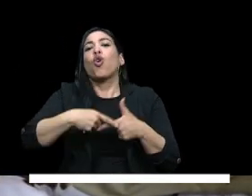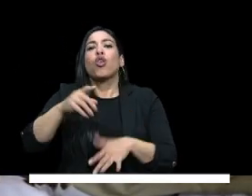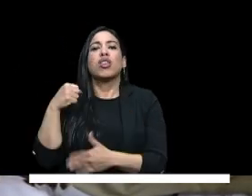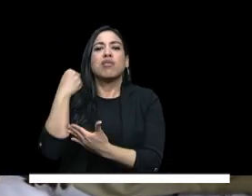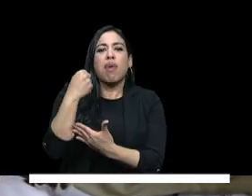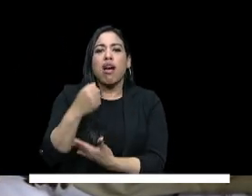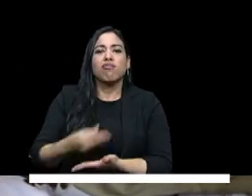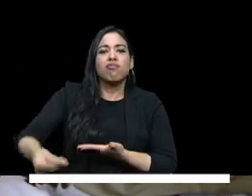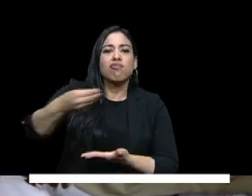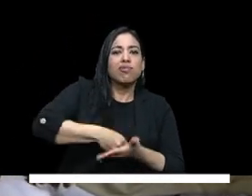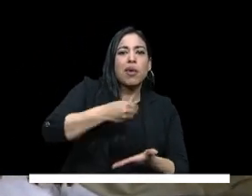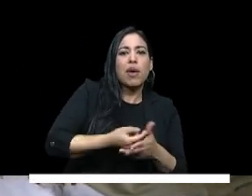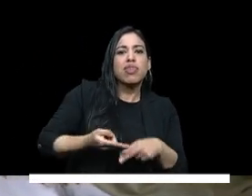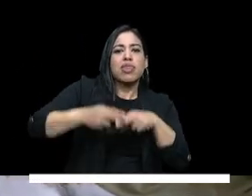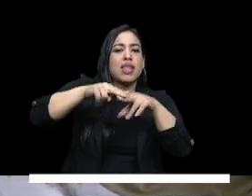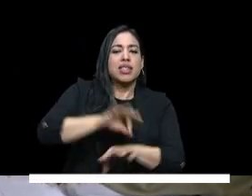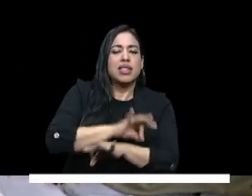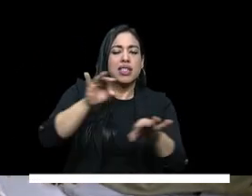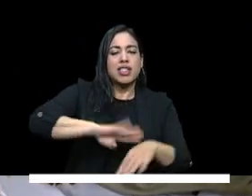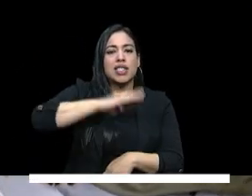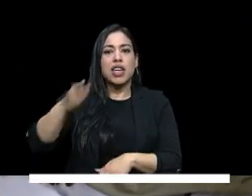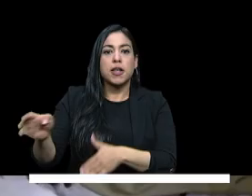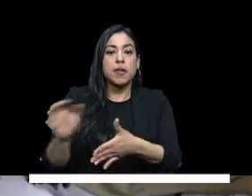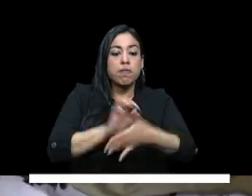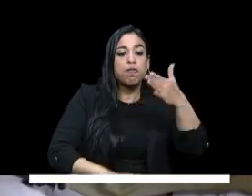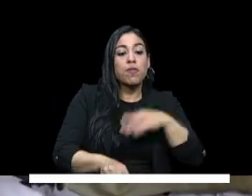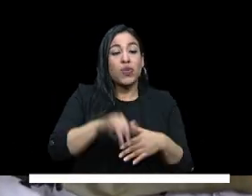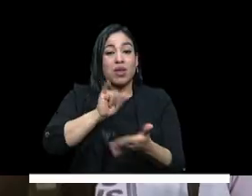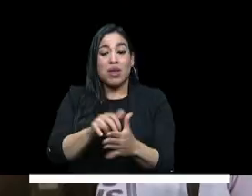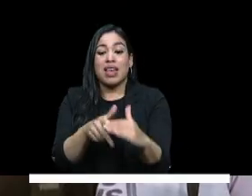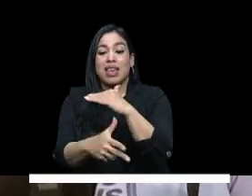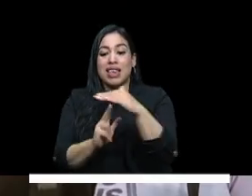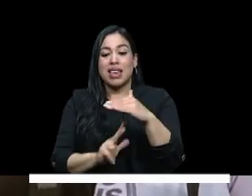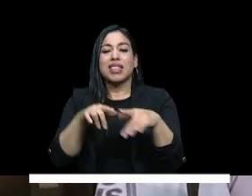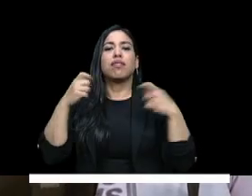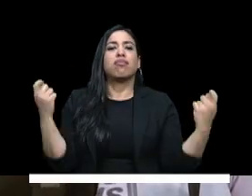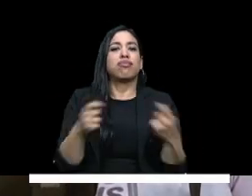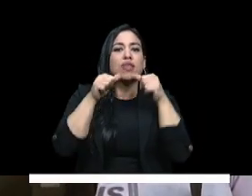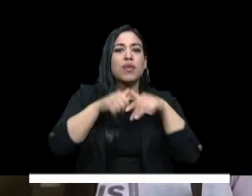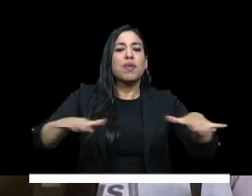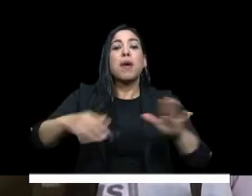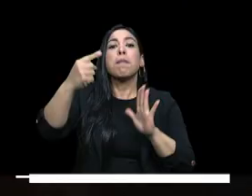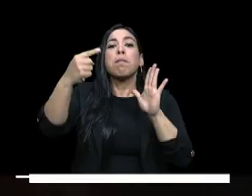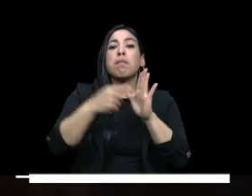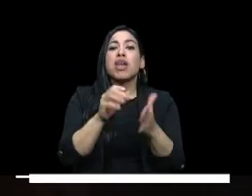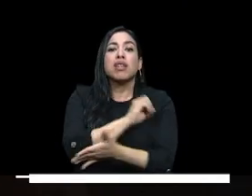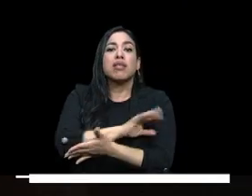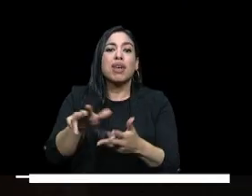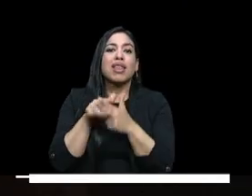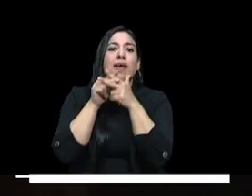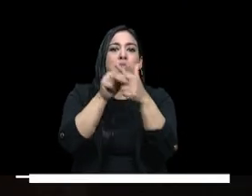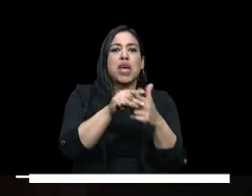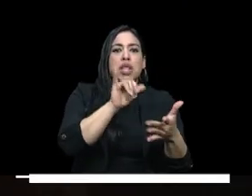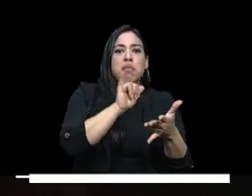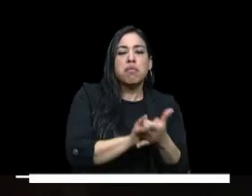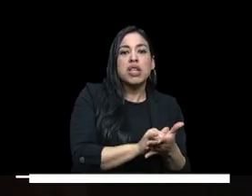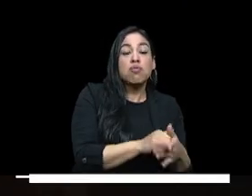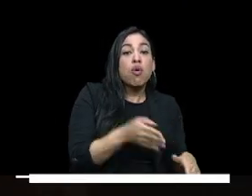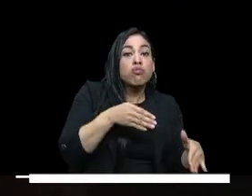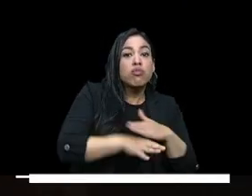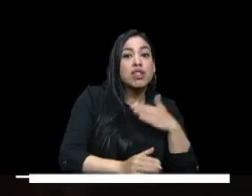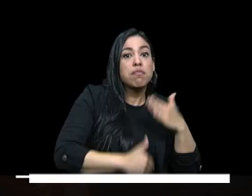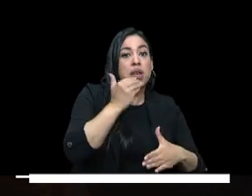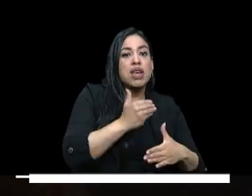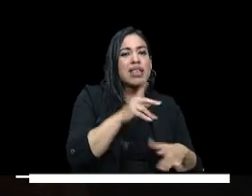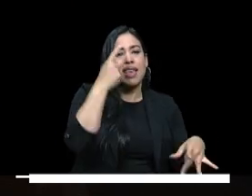capitalización de los intereses también a través del ICTEX lanzamos los primeros mil créditos en la modalidad de pago contingente al ingreso